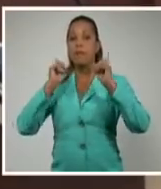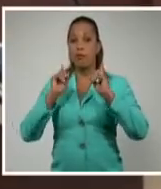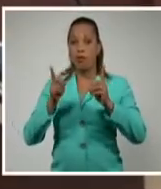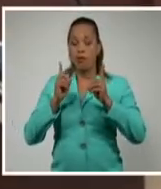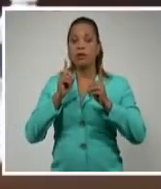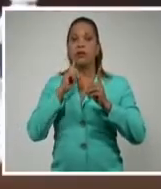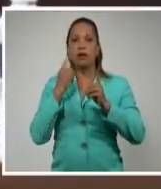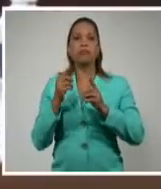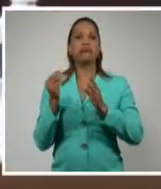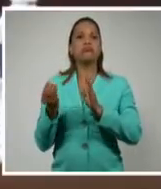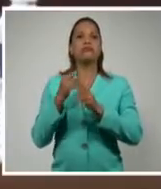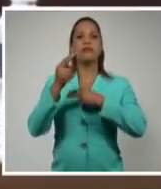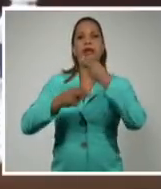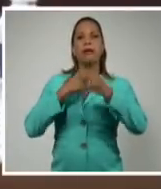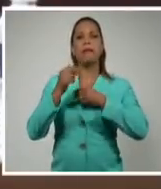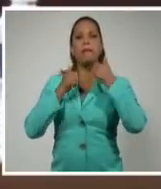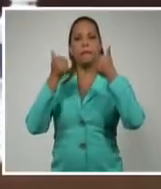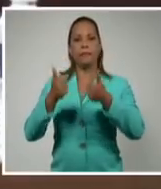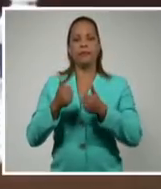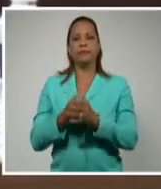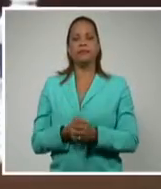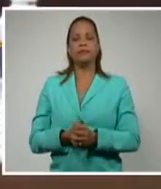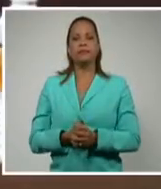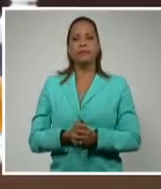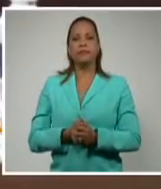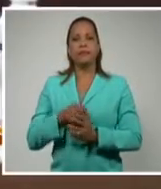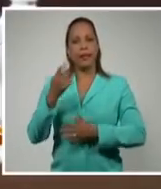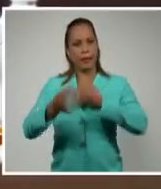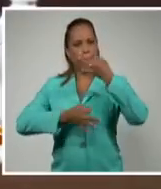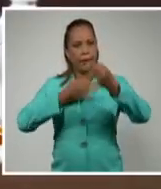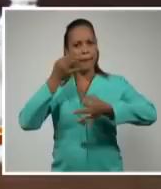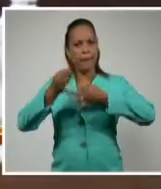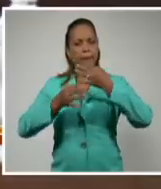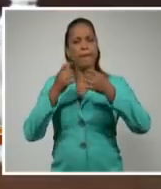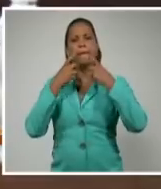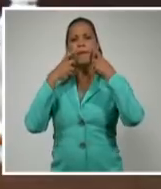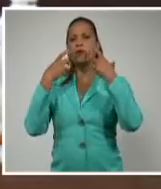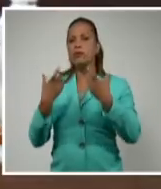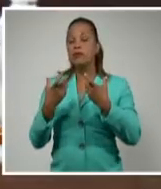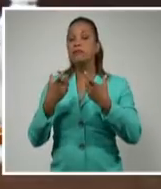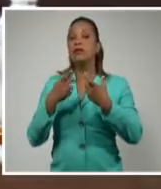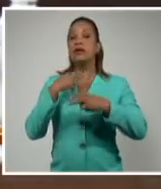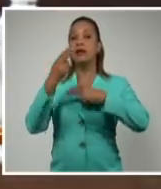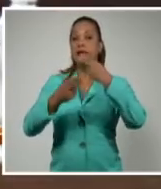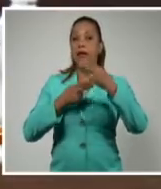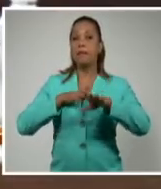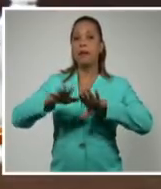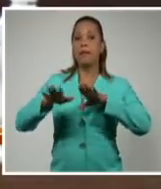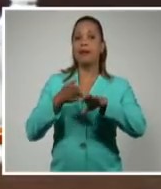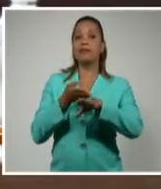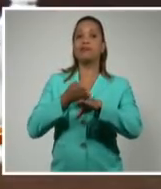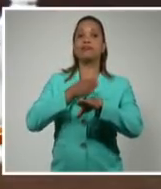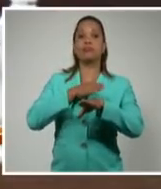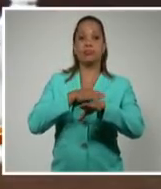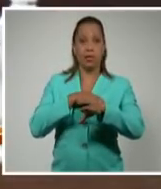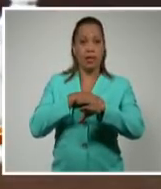implementada. Es importante el proceso de preparación que habrá que hacer